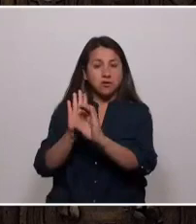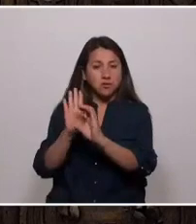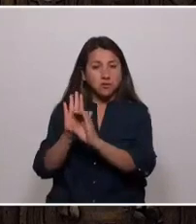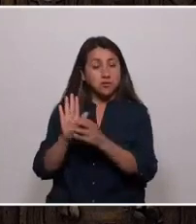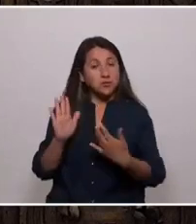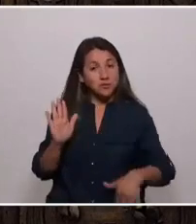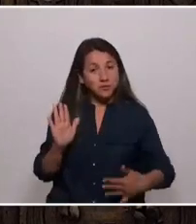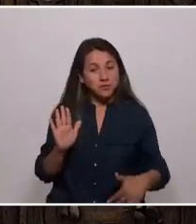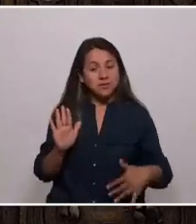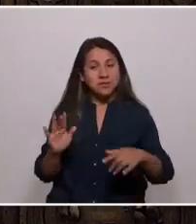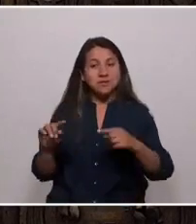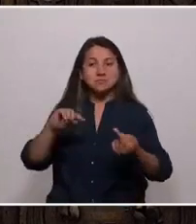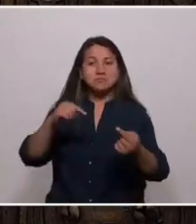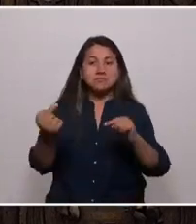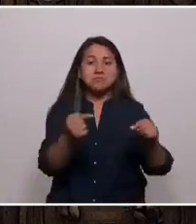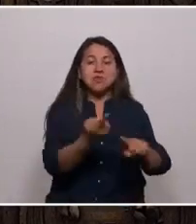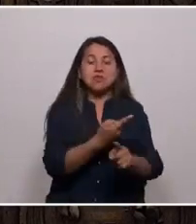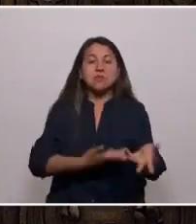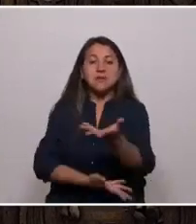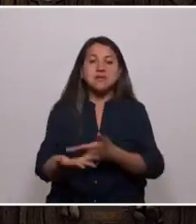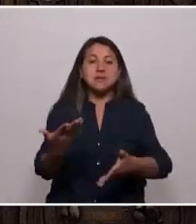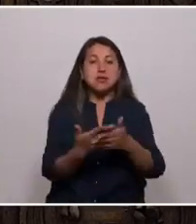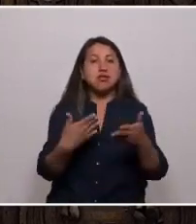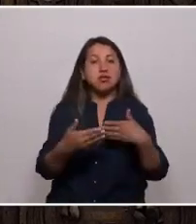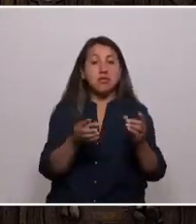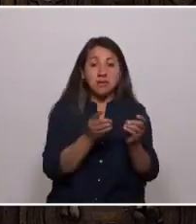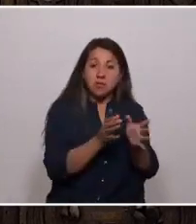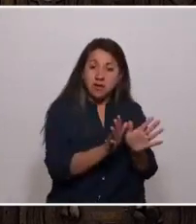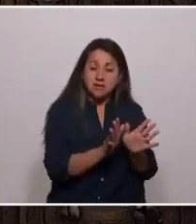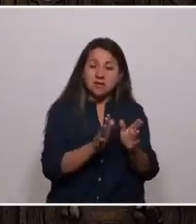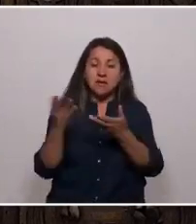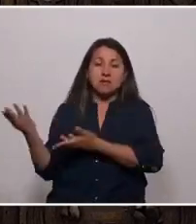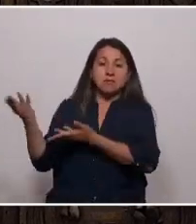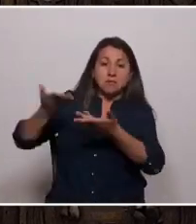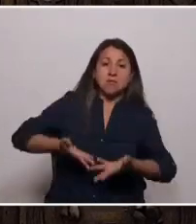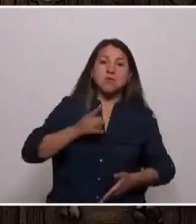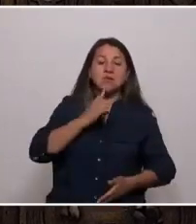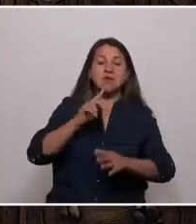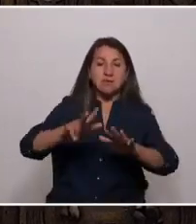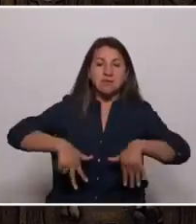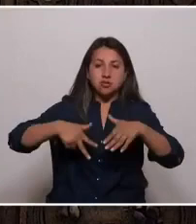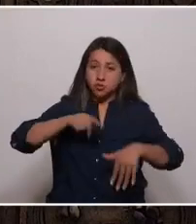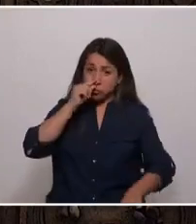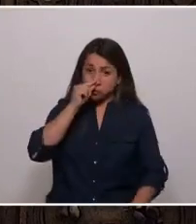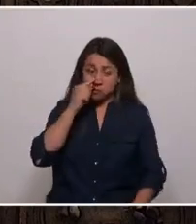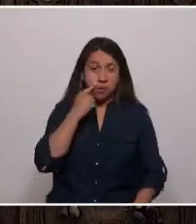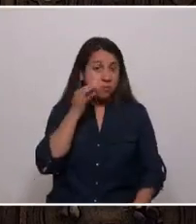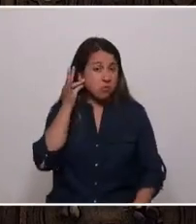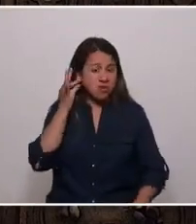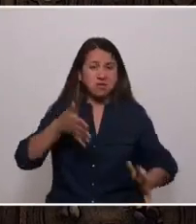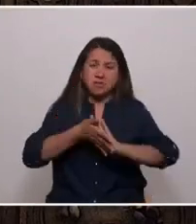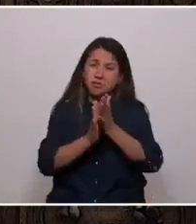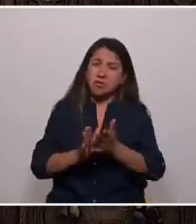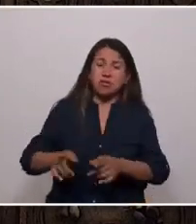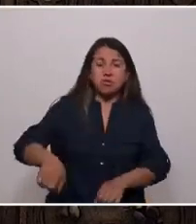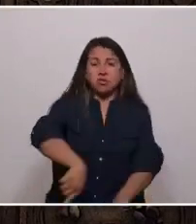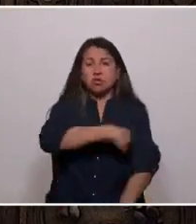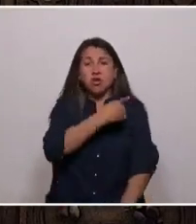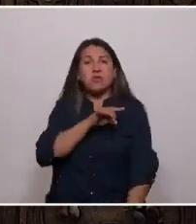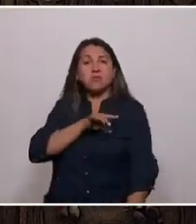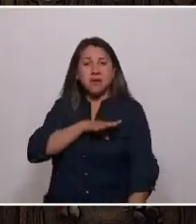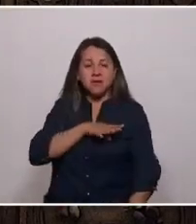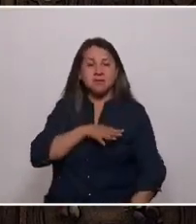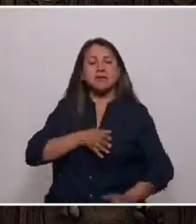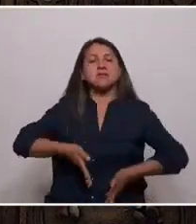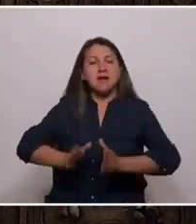deliberada y nacida en democracia. Herencia del 18 de octubre, donde hombres y mujeres de todo el país salieron a